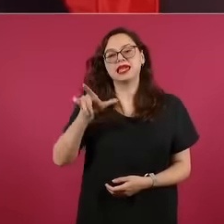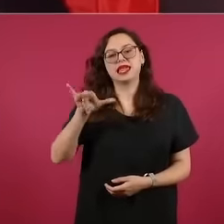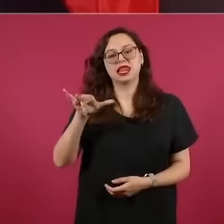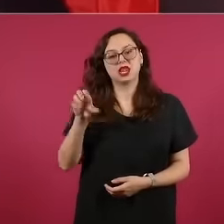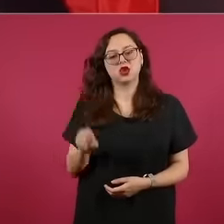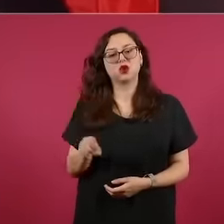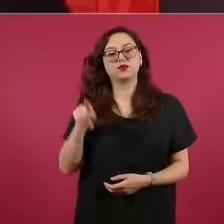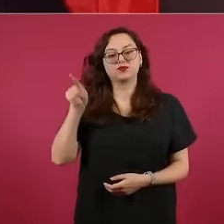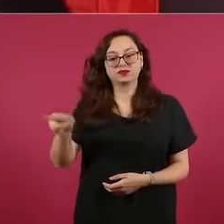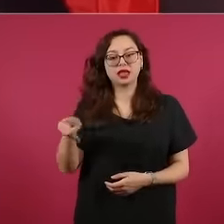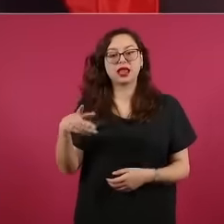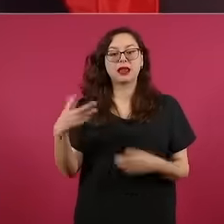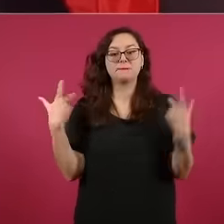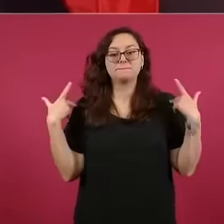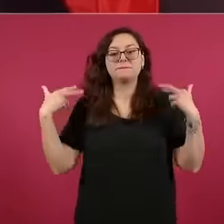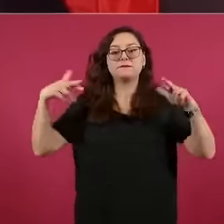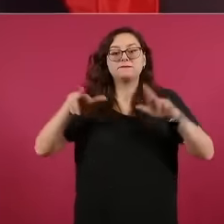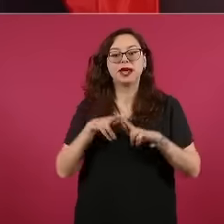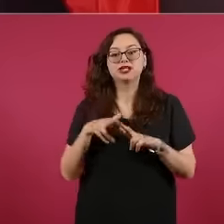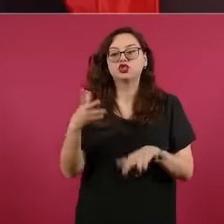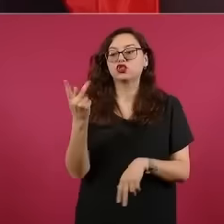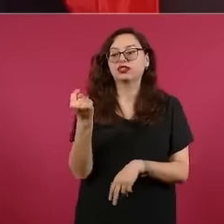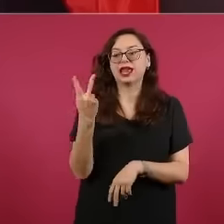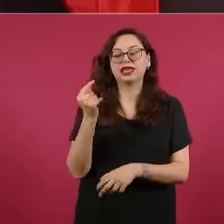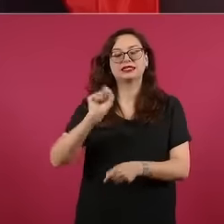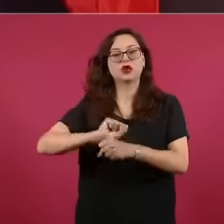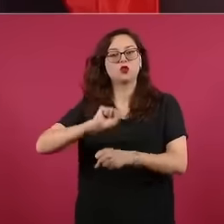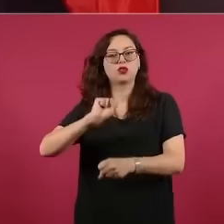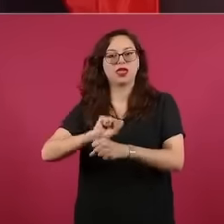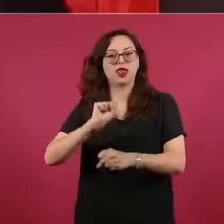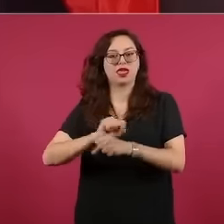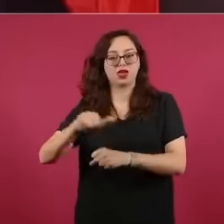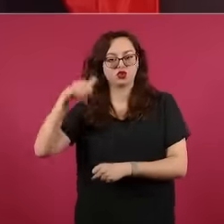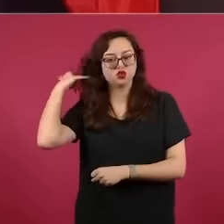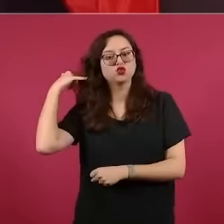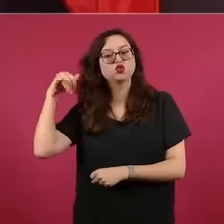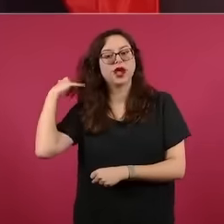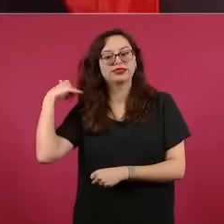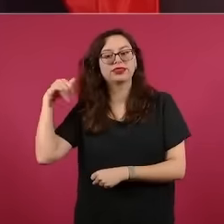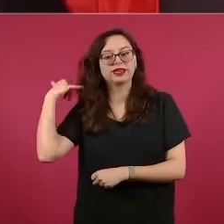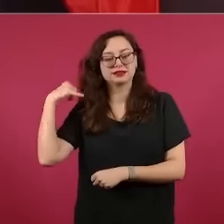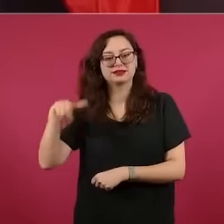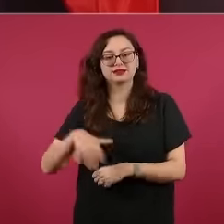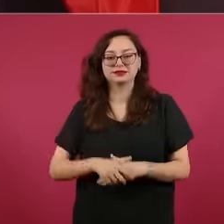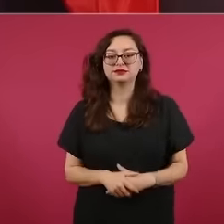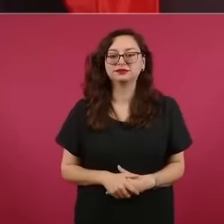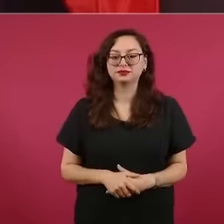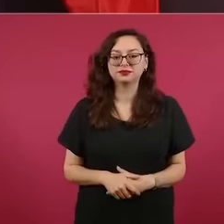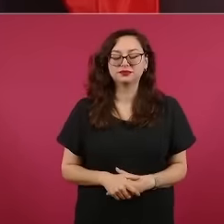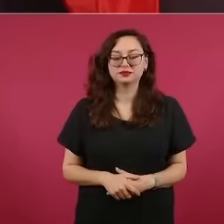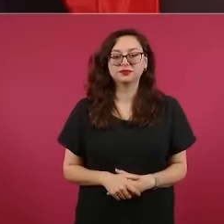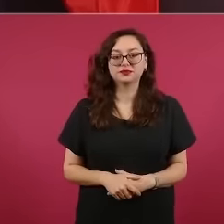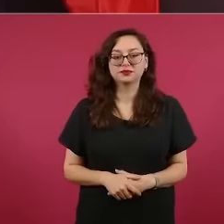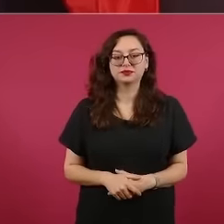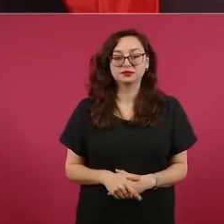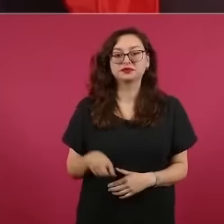maestro de telesecundaria. Y va a la asamblea, lo eligen